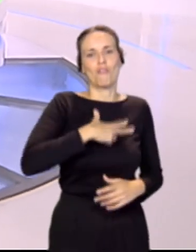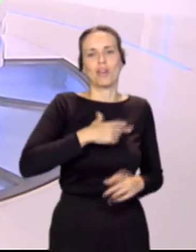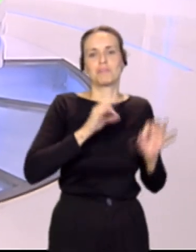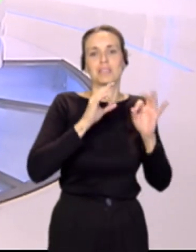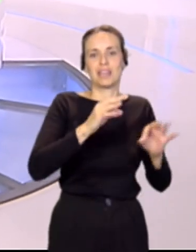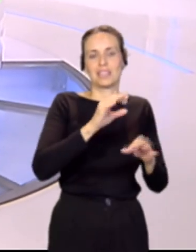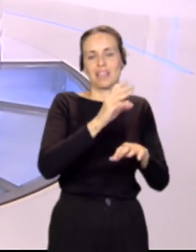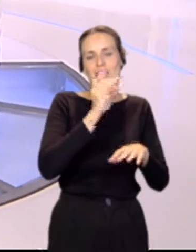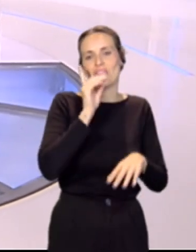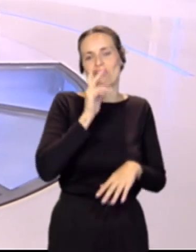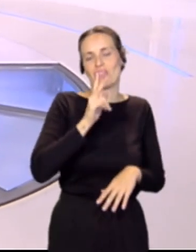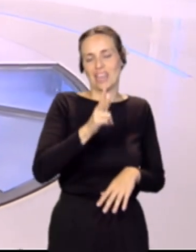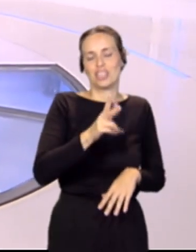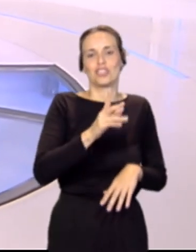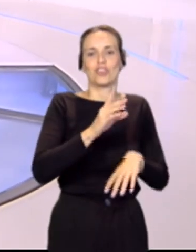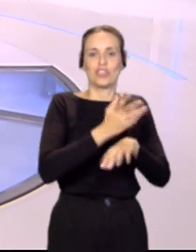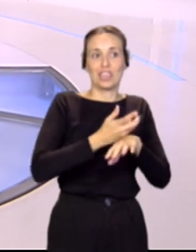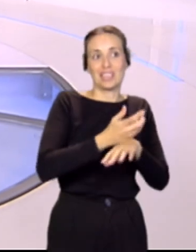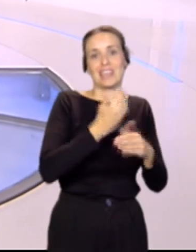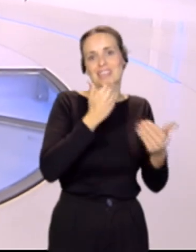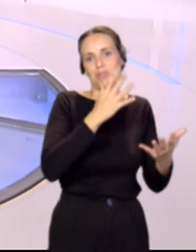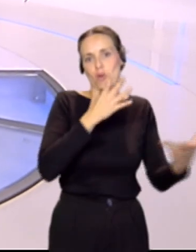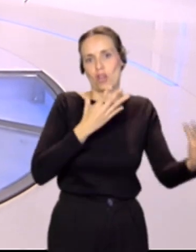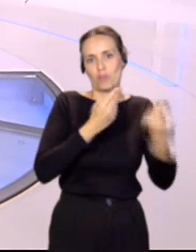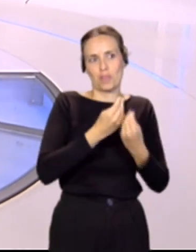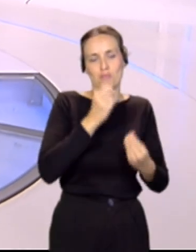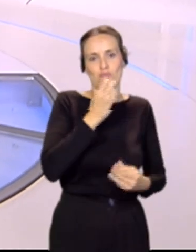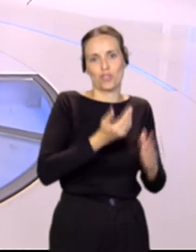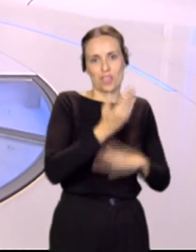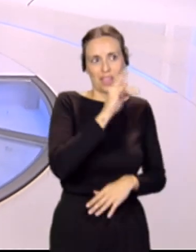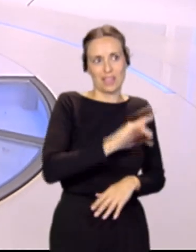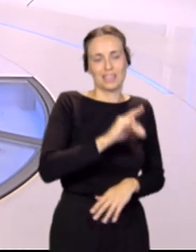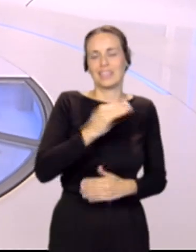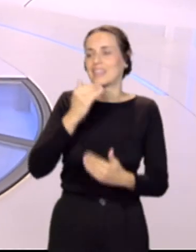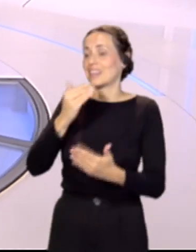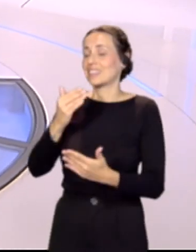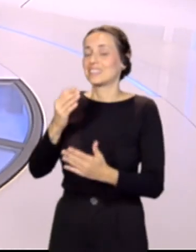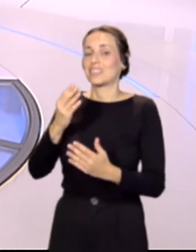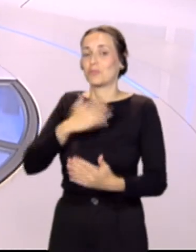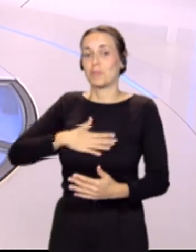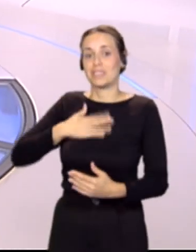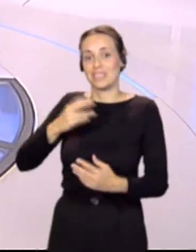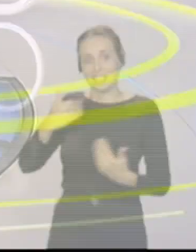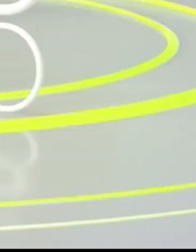gracias por acompañarnos en Buenos Días, Canarias. Nada, siempre un placer. Ahí estamos responsables. Gracias. Buenos días.